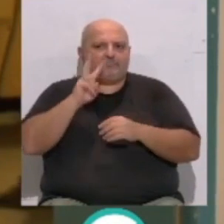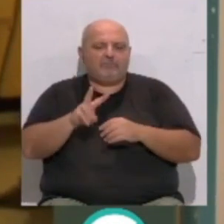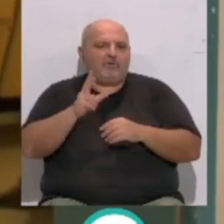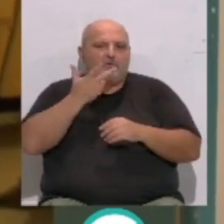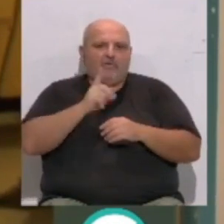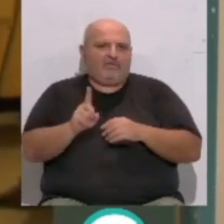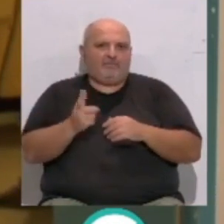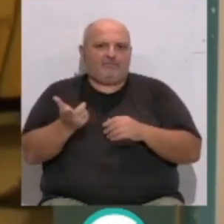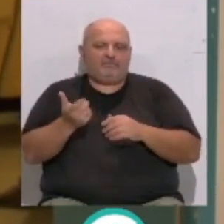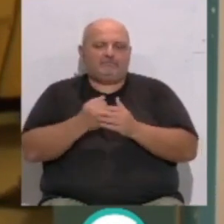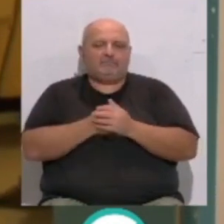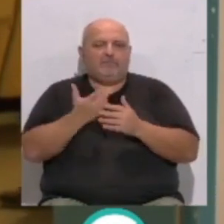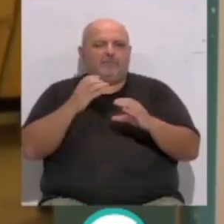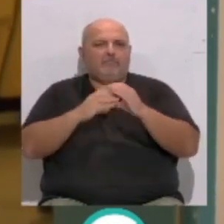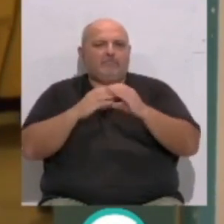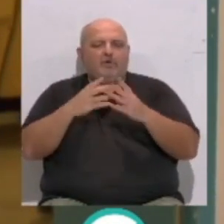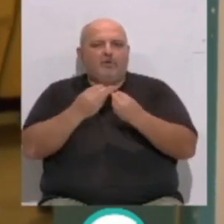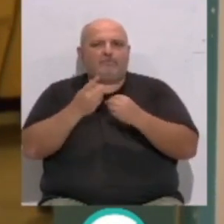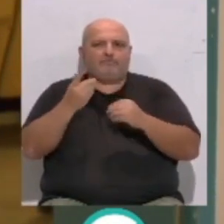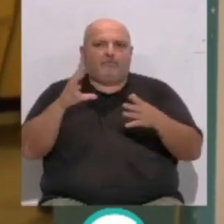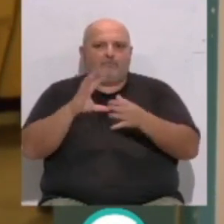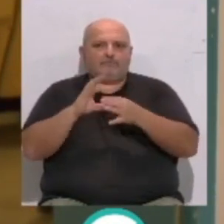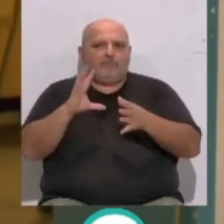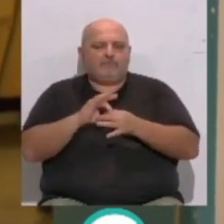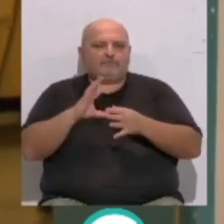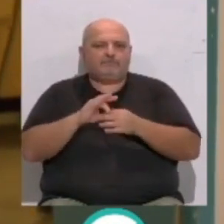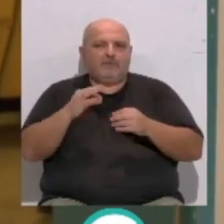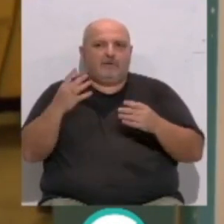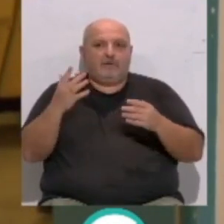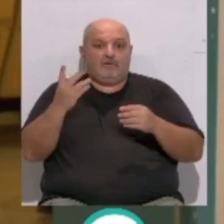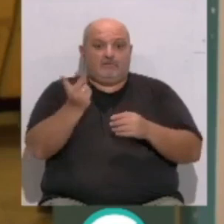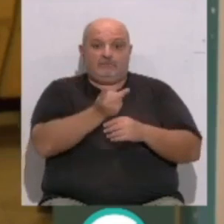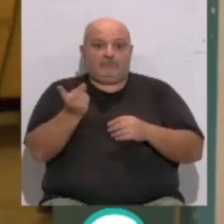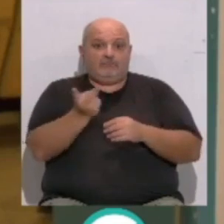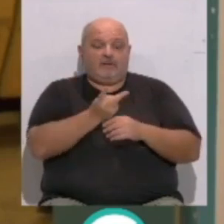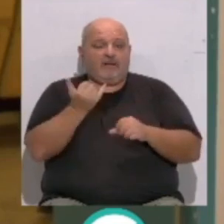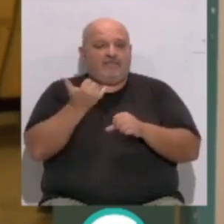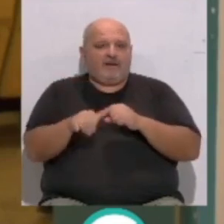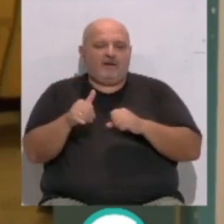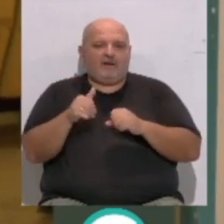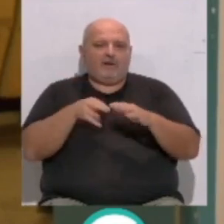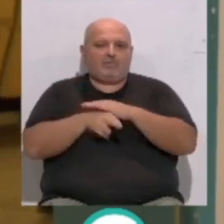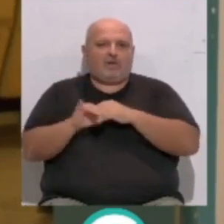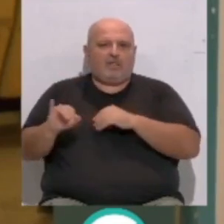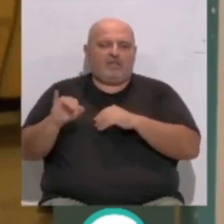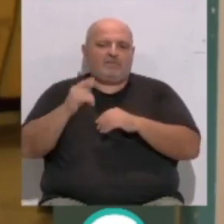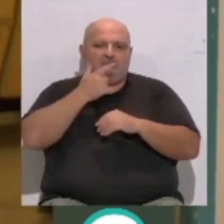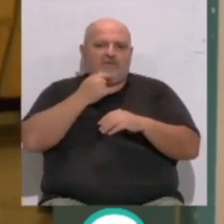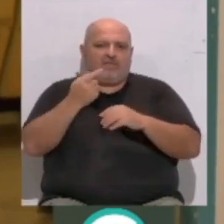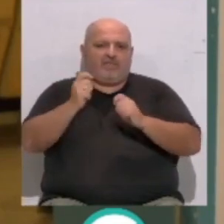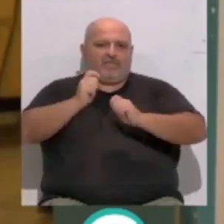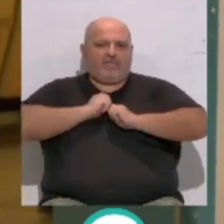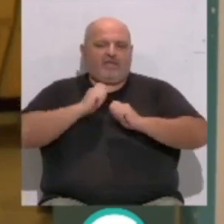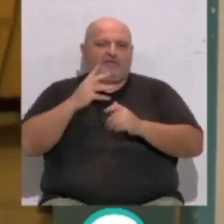desconocen y cuando hay comunicación, cuando hay sinergia, cuando hay sororidad entre una y otra, pues al final esos recursos también es más fácil que lleguen